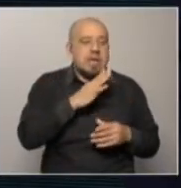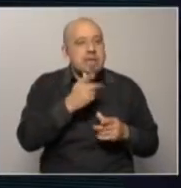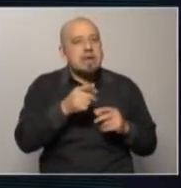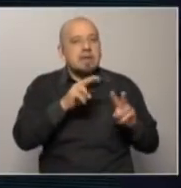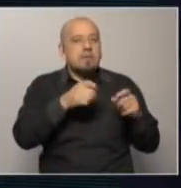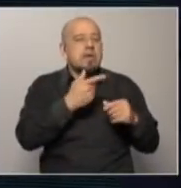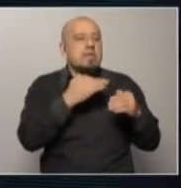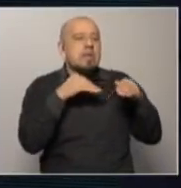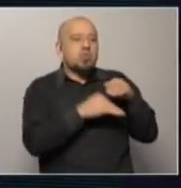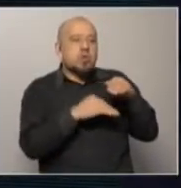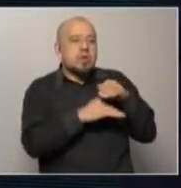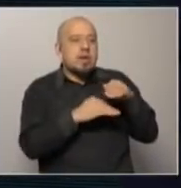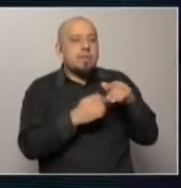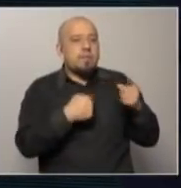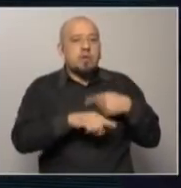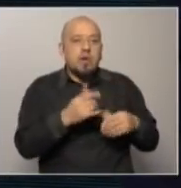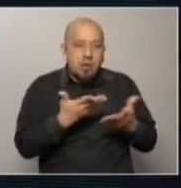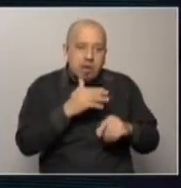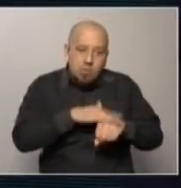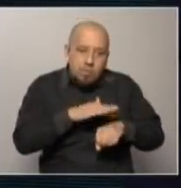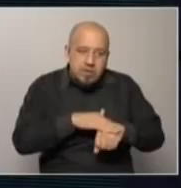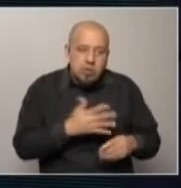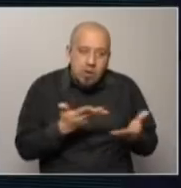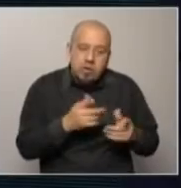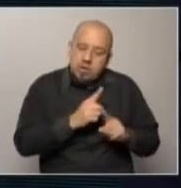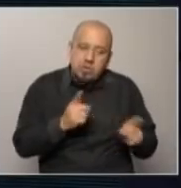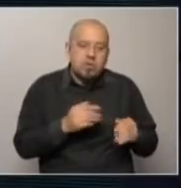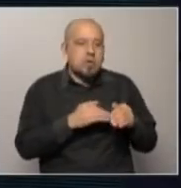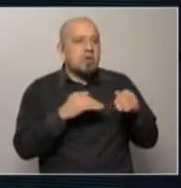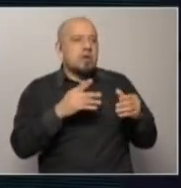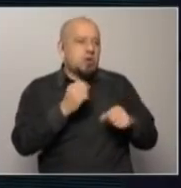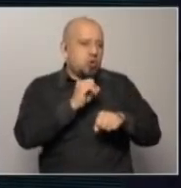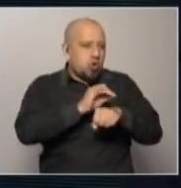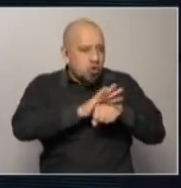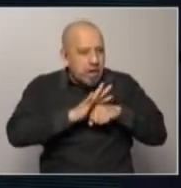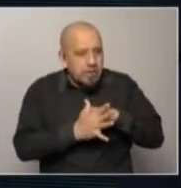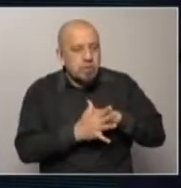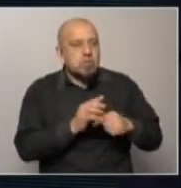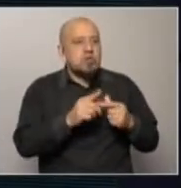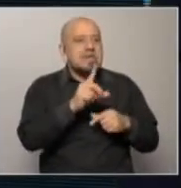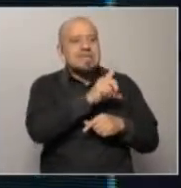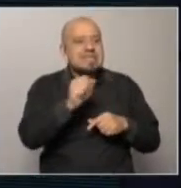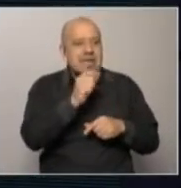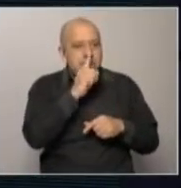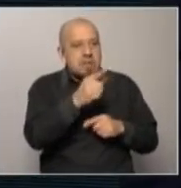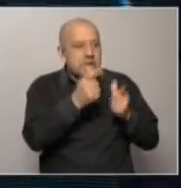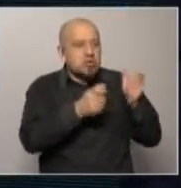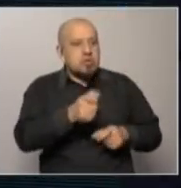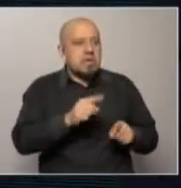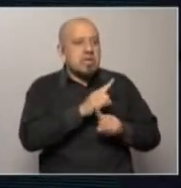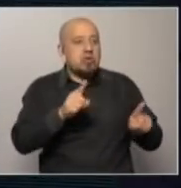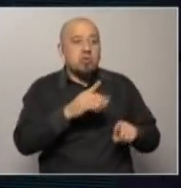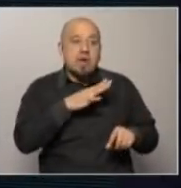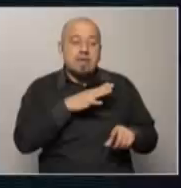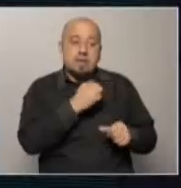austeridad siempre viene por ese lado pero no es el momento no es el momento en el momento de pandemia con más de 100.000 nuevos pobres quiero ver la pobreza